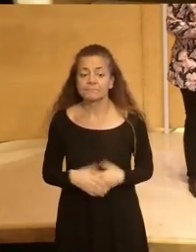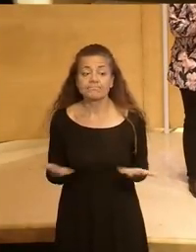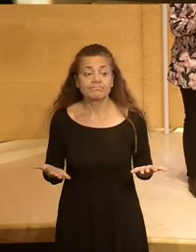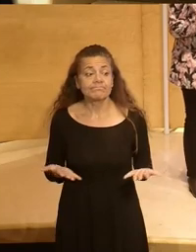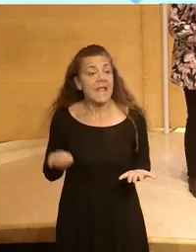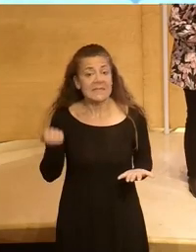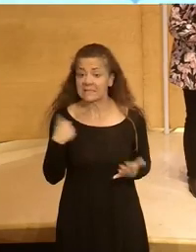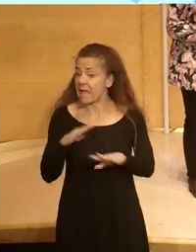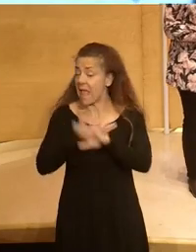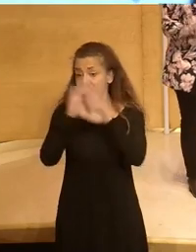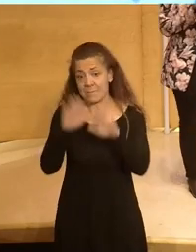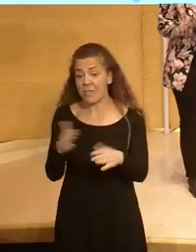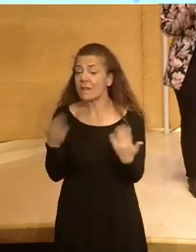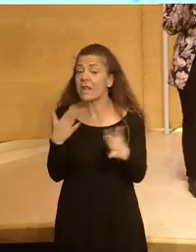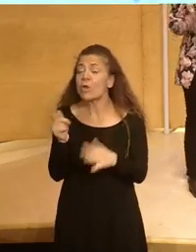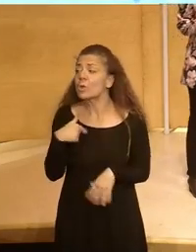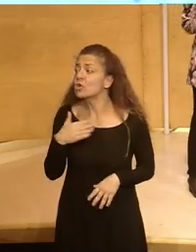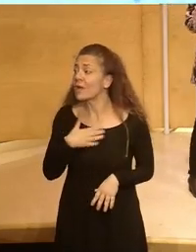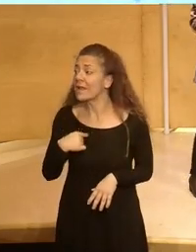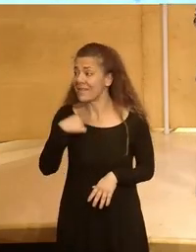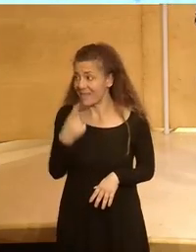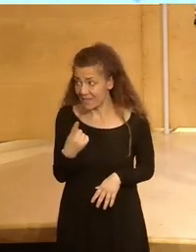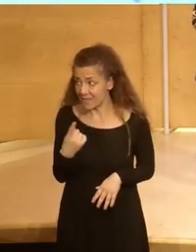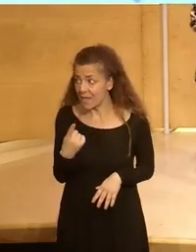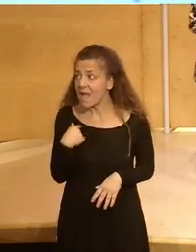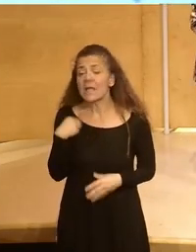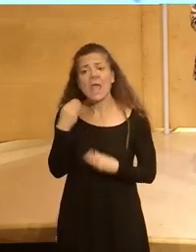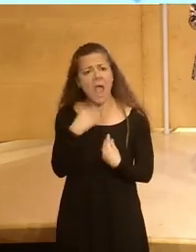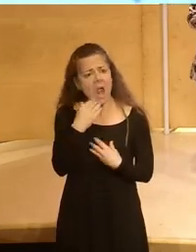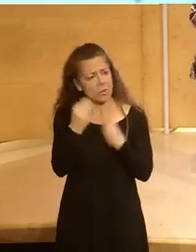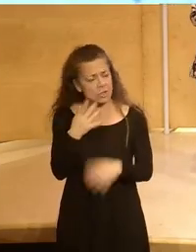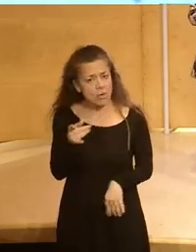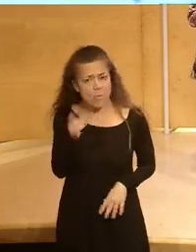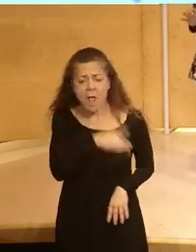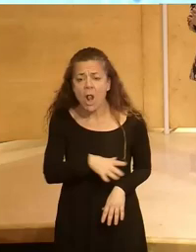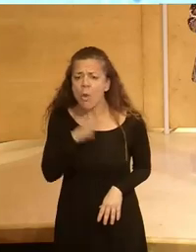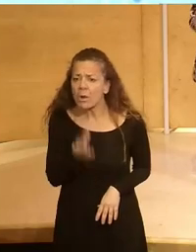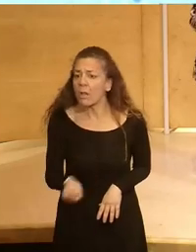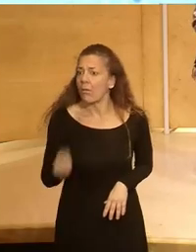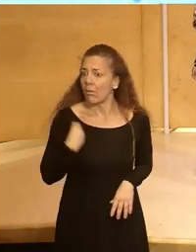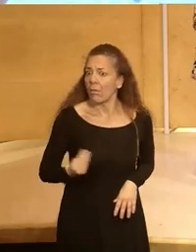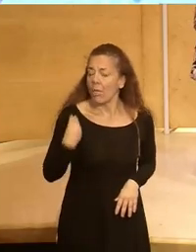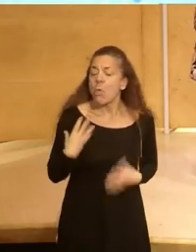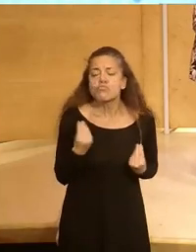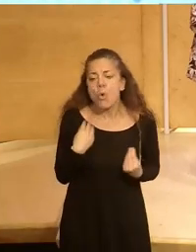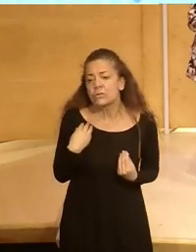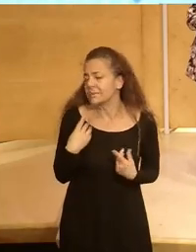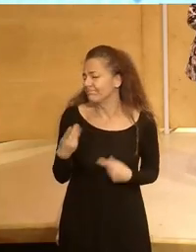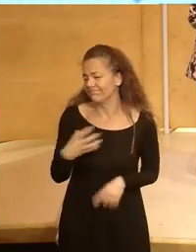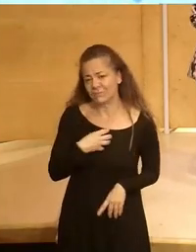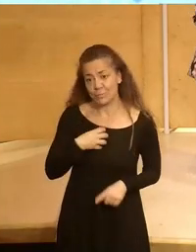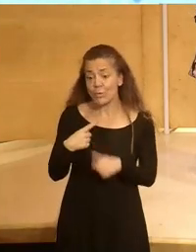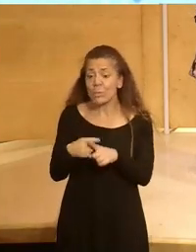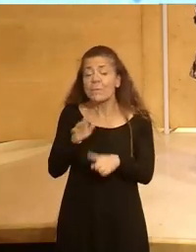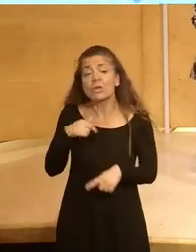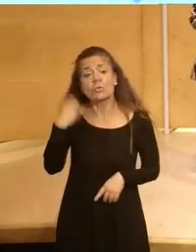Desafortunadamente llegamos al final del diálogo pero no quería dejar de decir que algo hemos hecho muy mal porque tenemos muchísimas preguntas que no hemos podido compartir pero